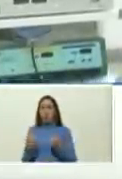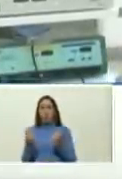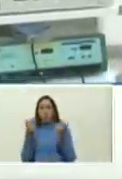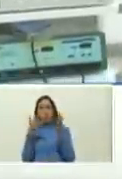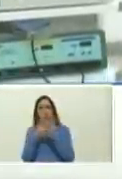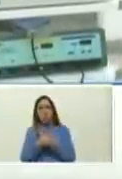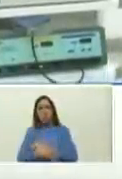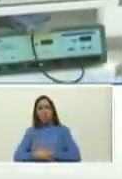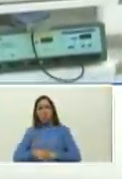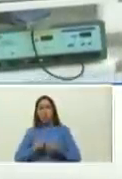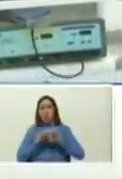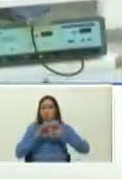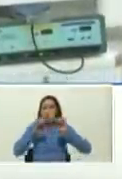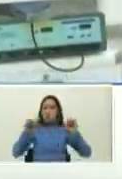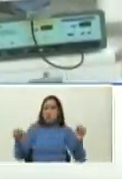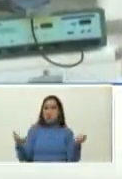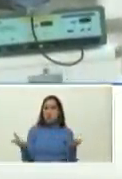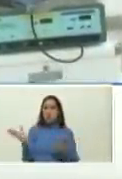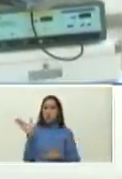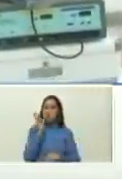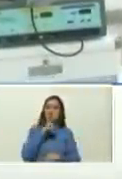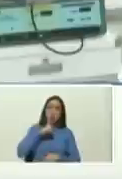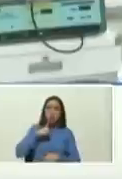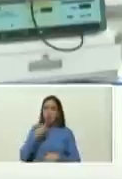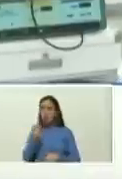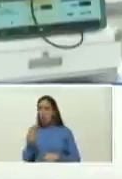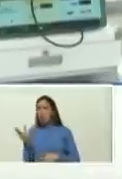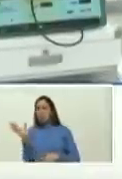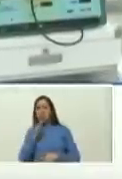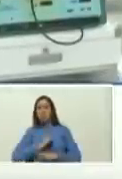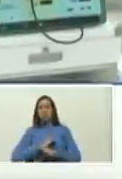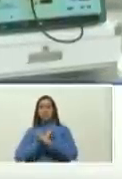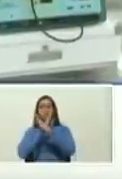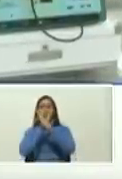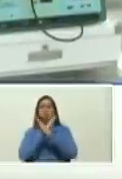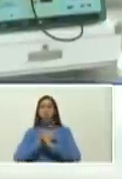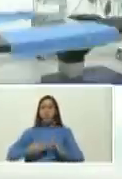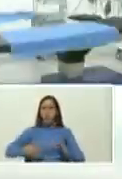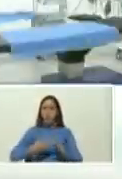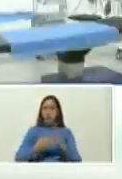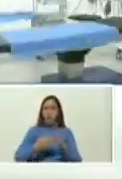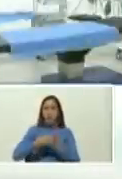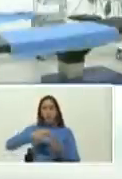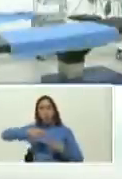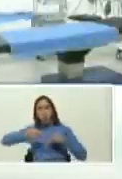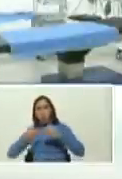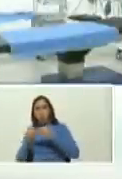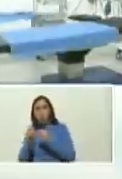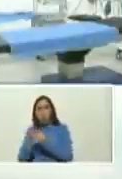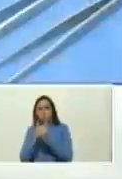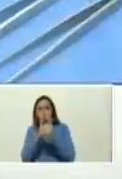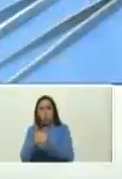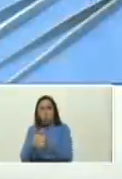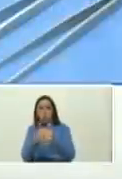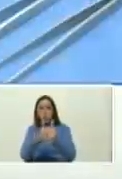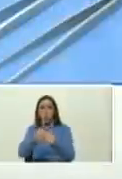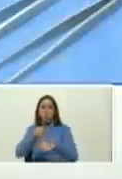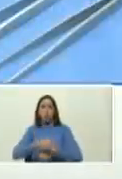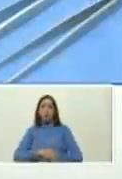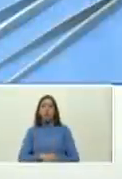pueblo no tenga educación para que el pueblo no tenga alimentación atacando los CLAP persiguiendo los CLAP